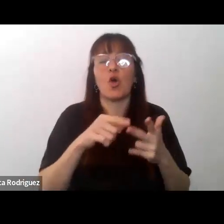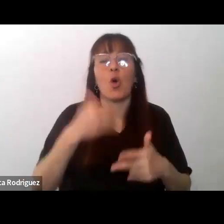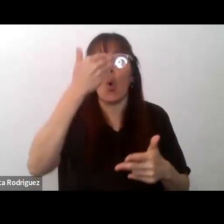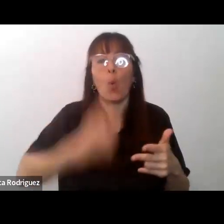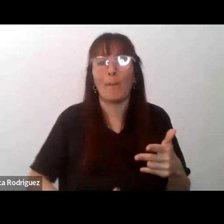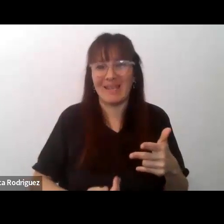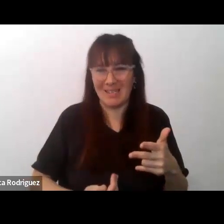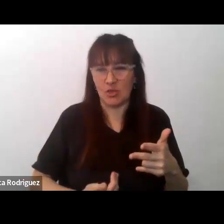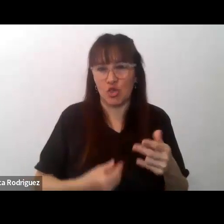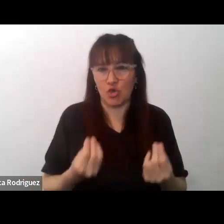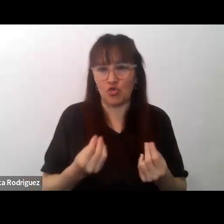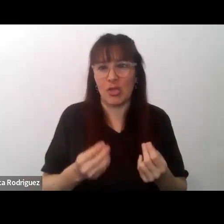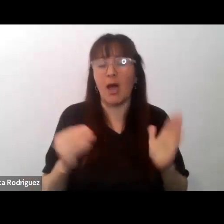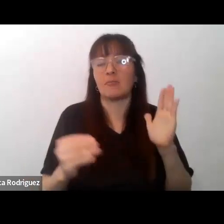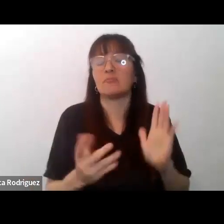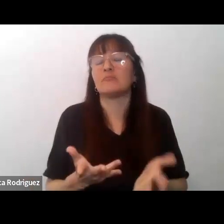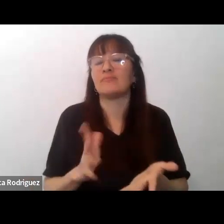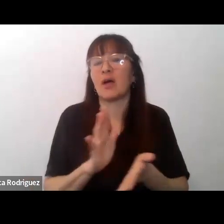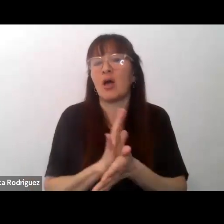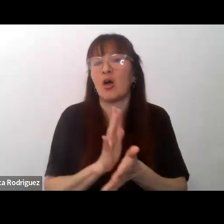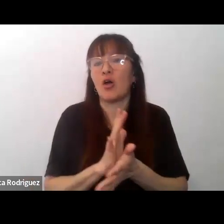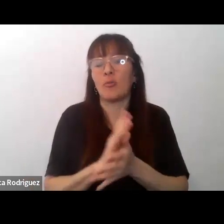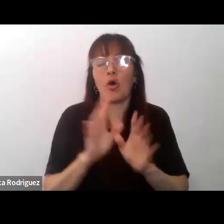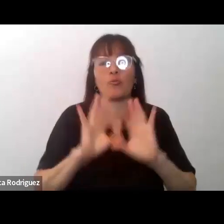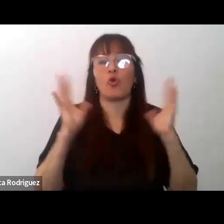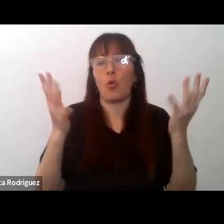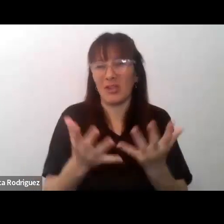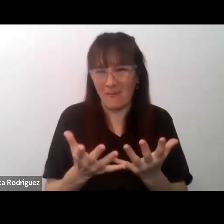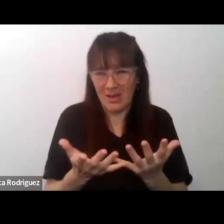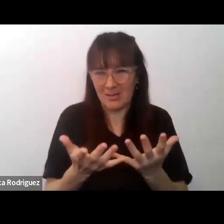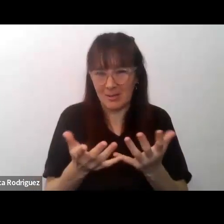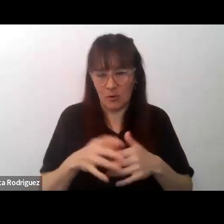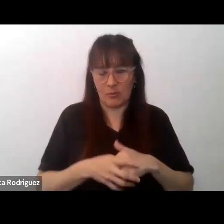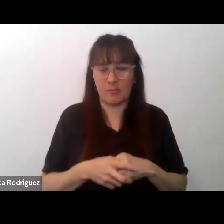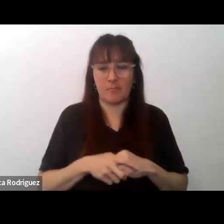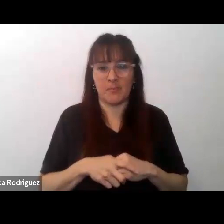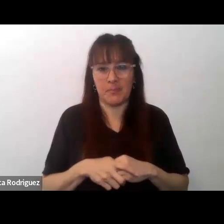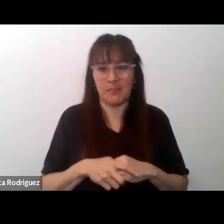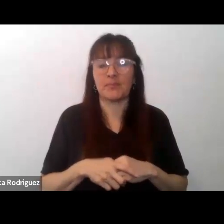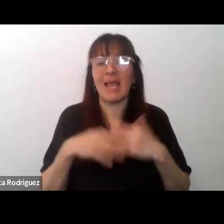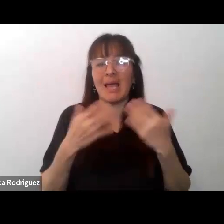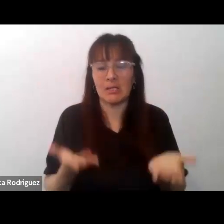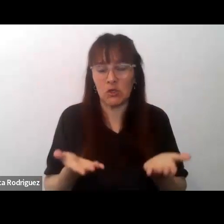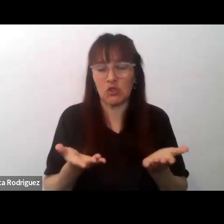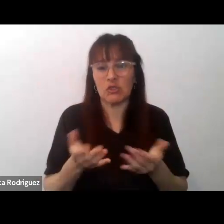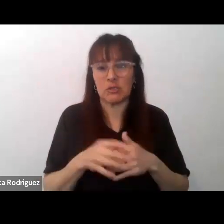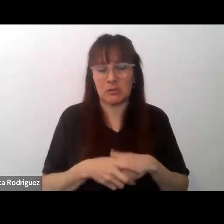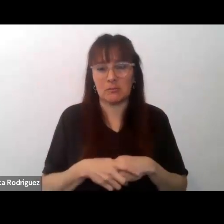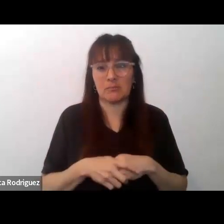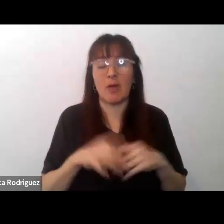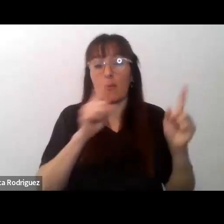es decir el hecho de inscribirse en un universal en la humanidad entonces los